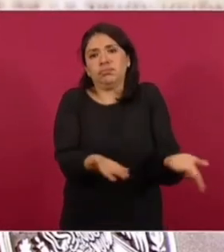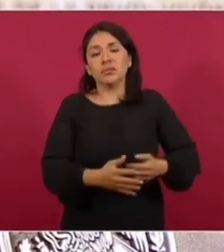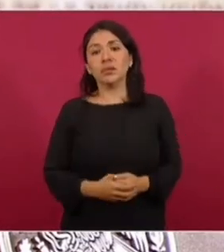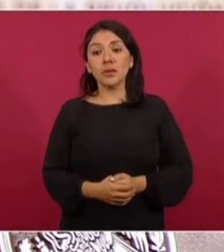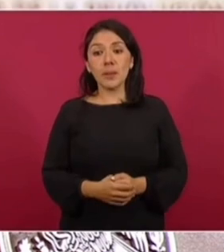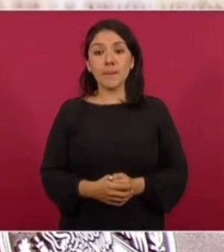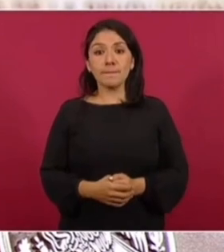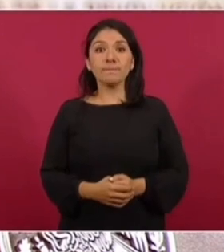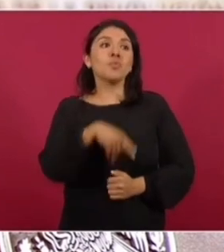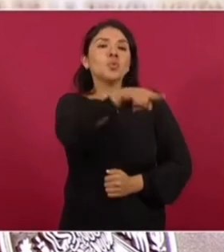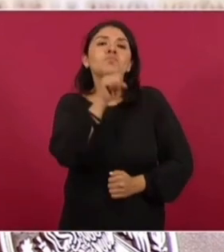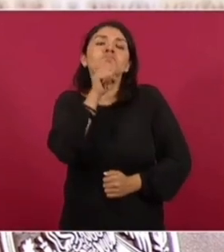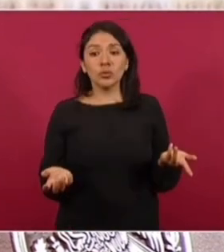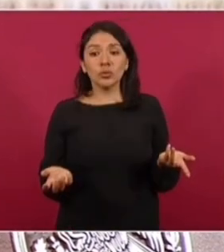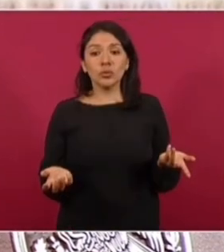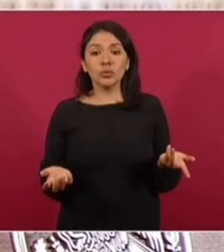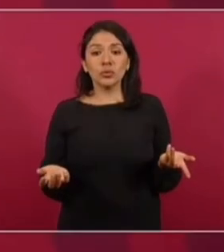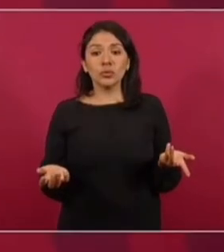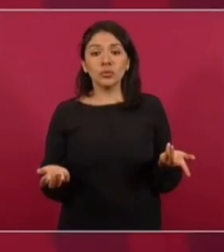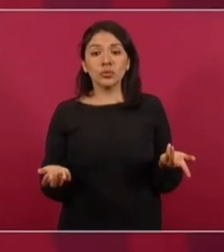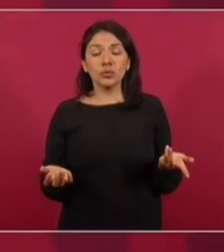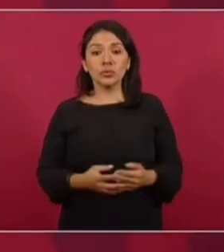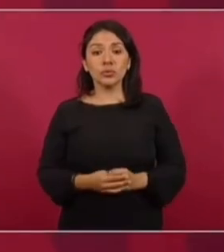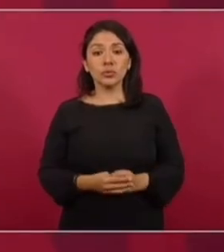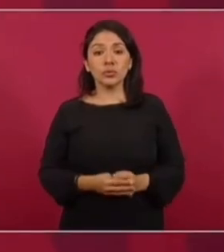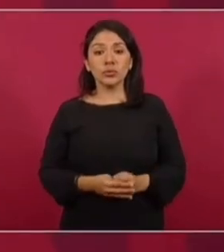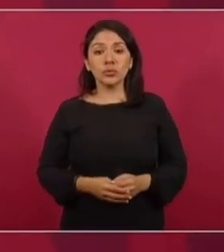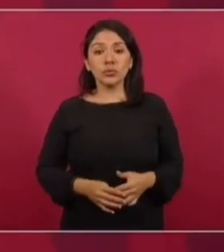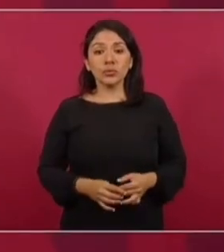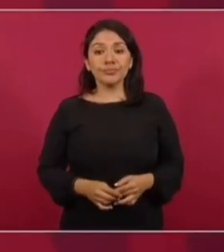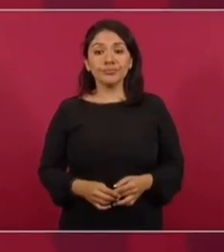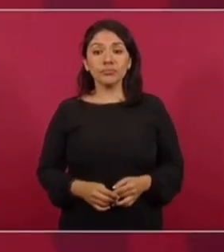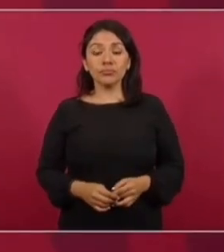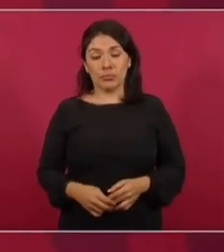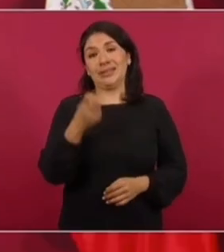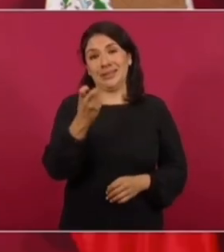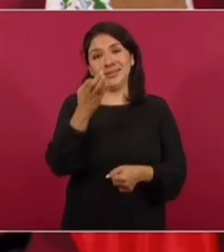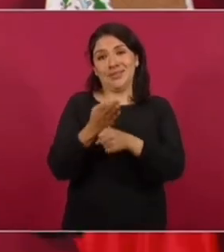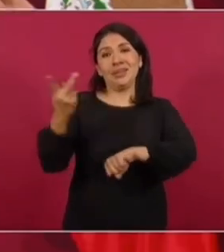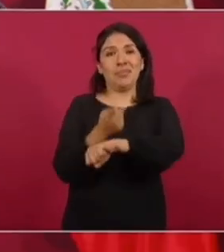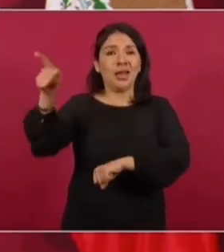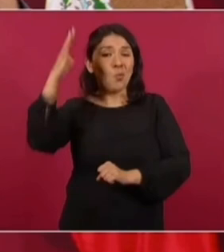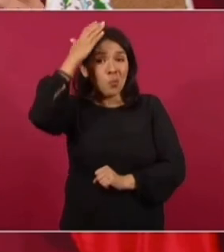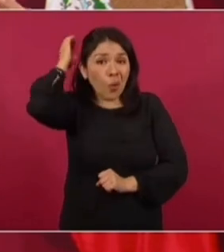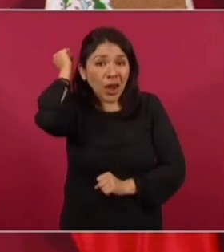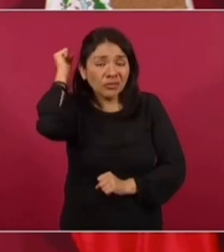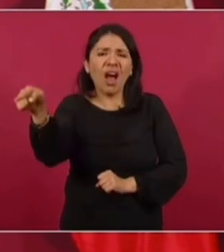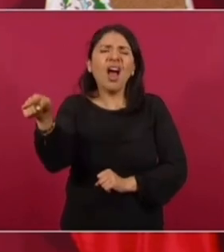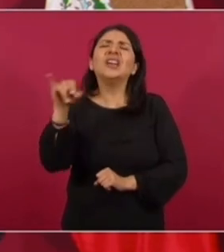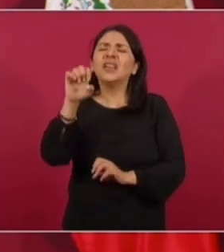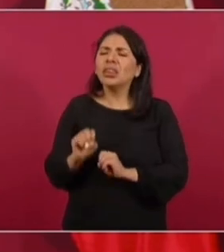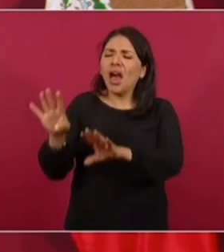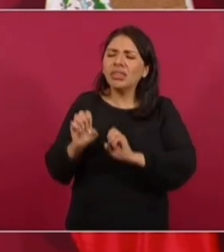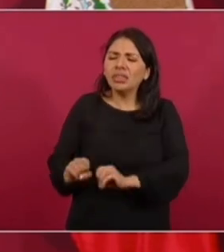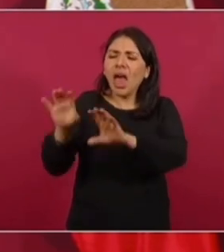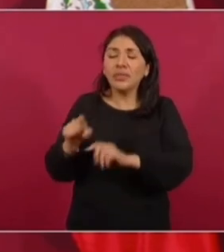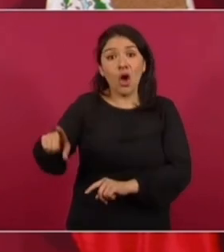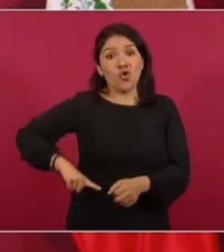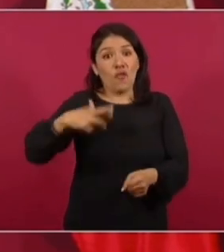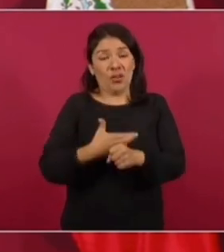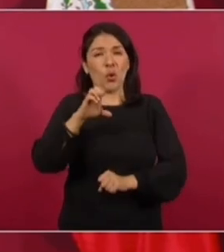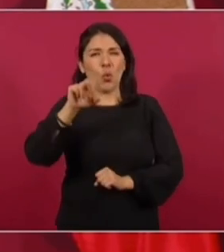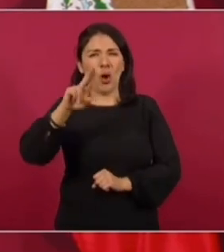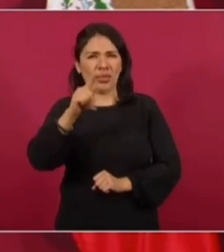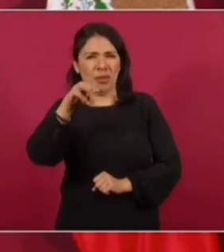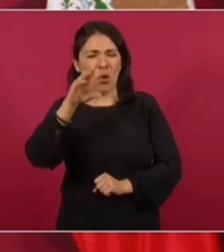pues tú eres parte del problema. Entonces, eso sucede en Morelos. O lo dejaron a Coctemoc,